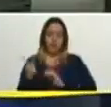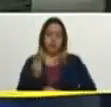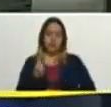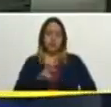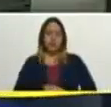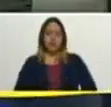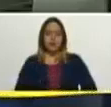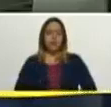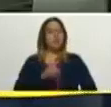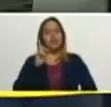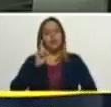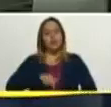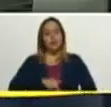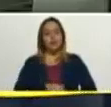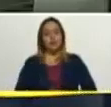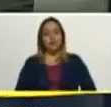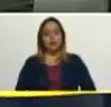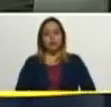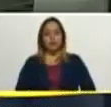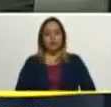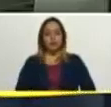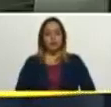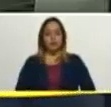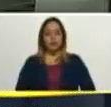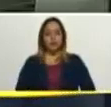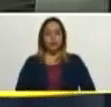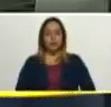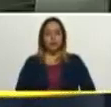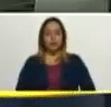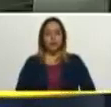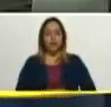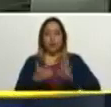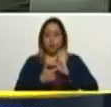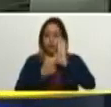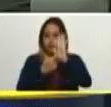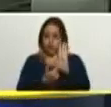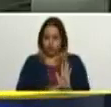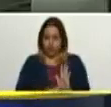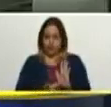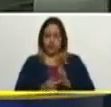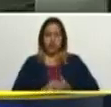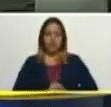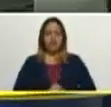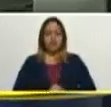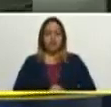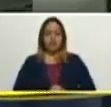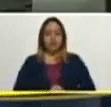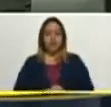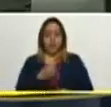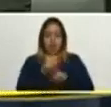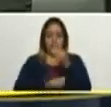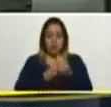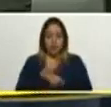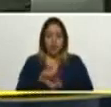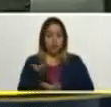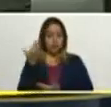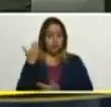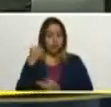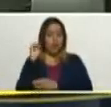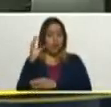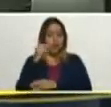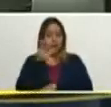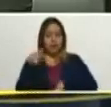Y también es la demostración de que lo que ha pasado en la Asamblea Nacional